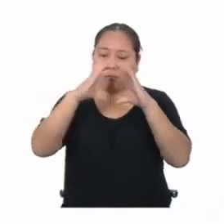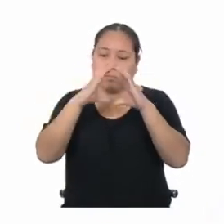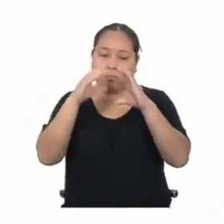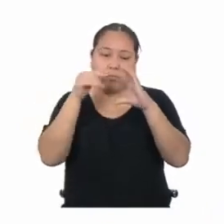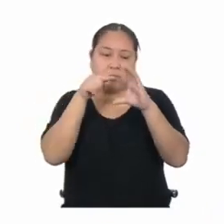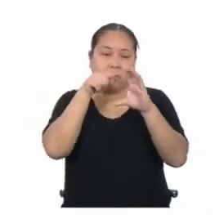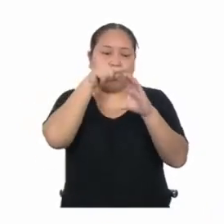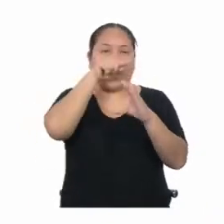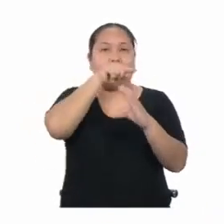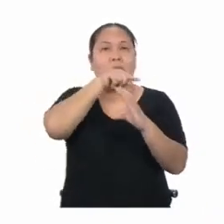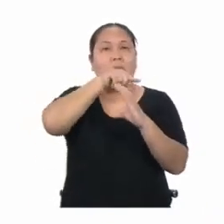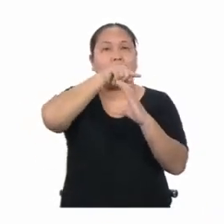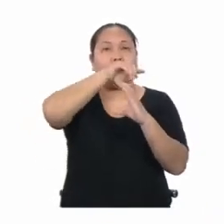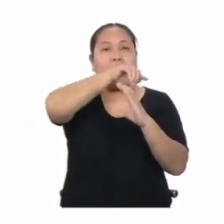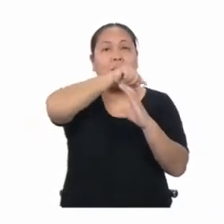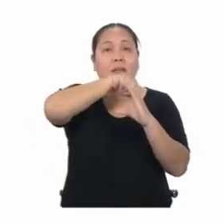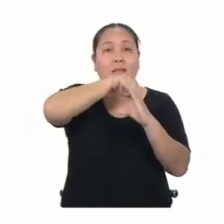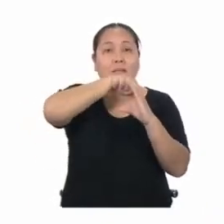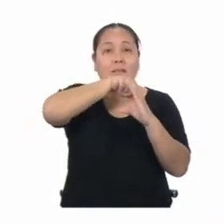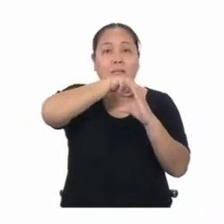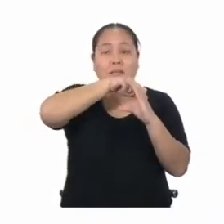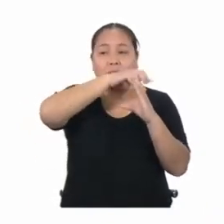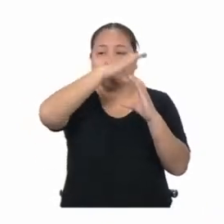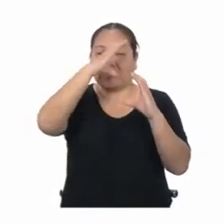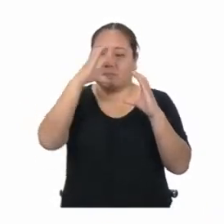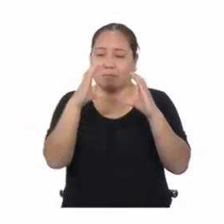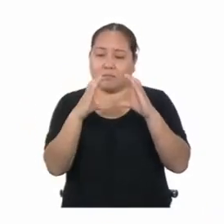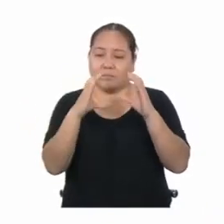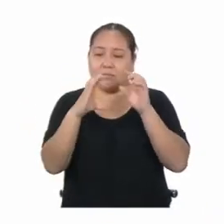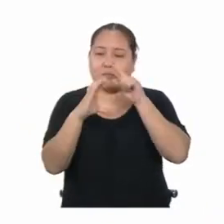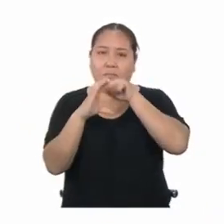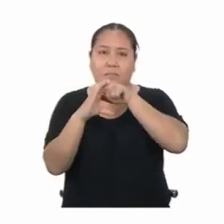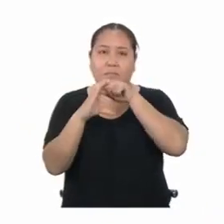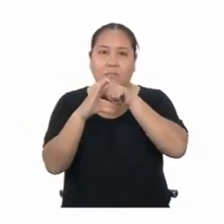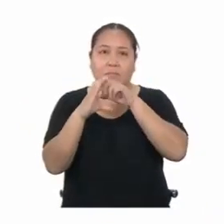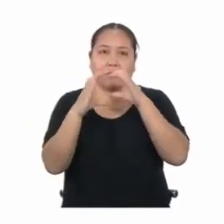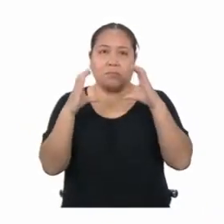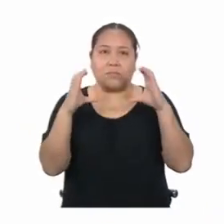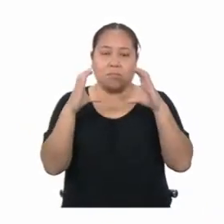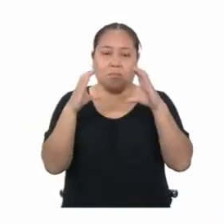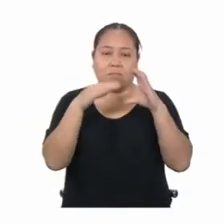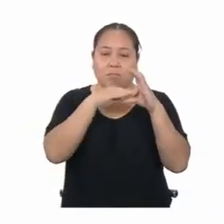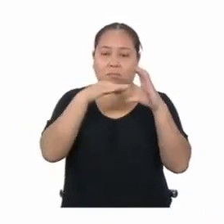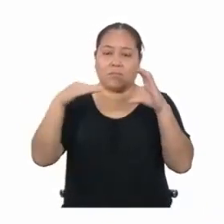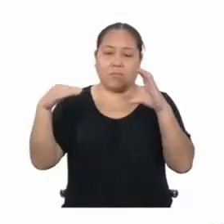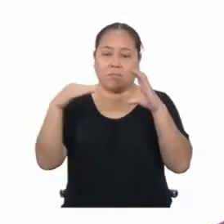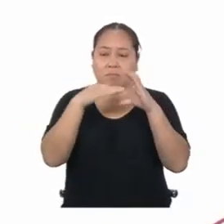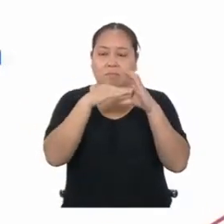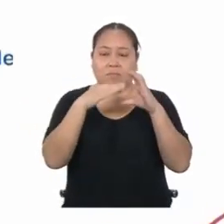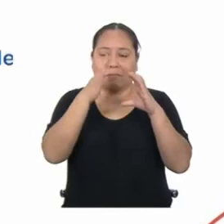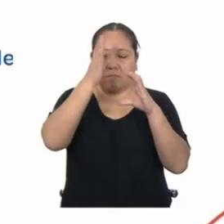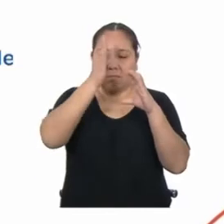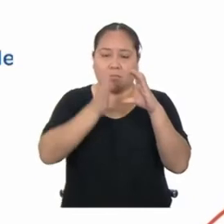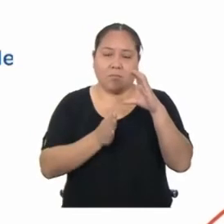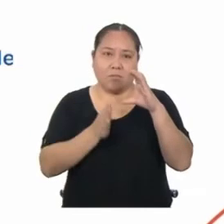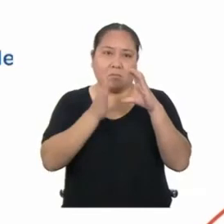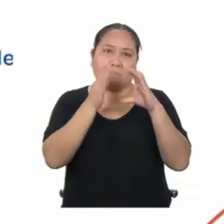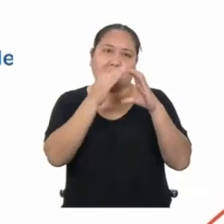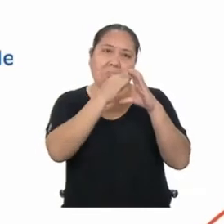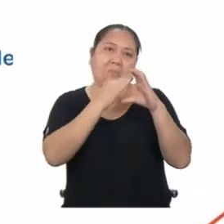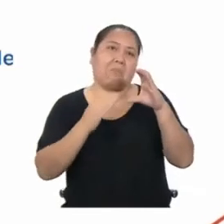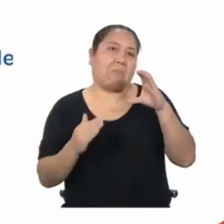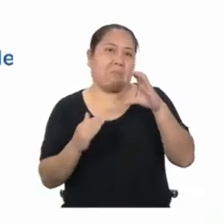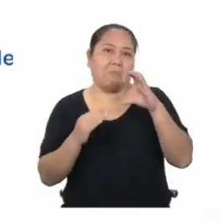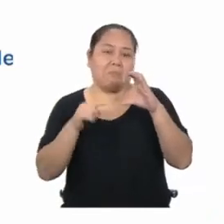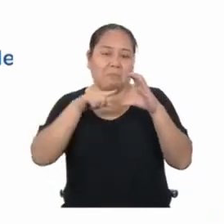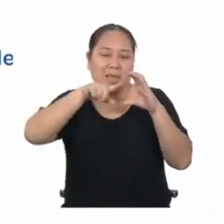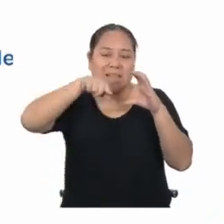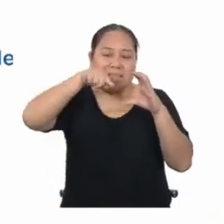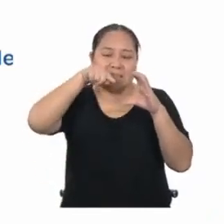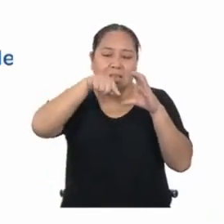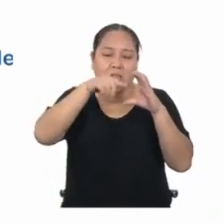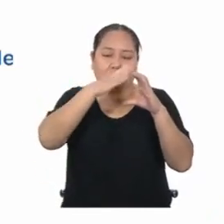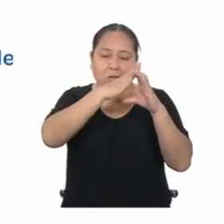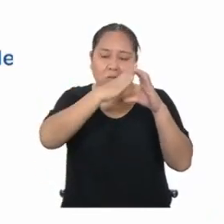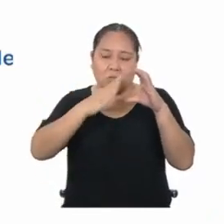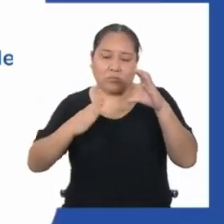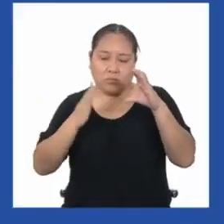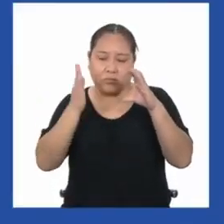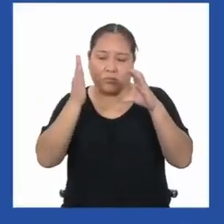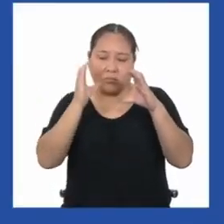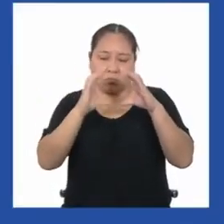una circunferencia. Por su parte, el radio es cualquier segmento que une el centro a cualquier punto de una circunferencia.